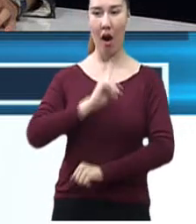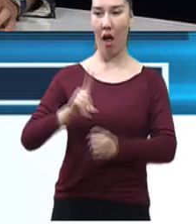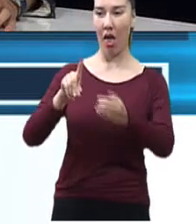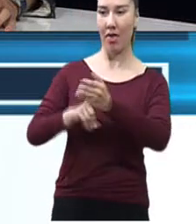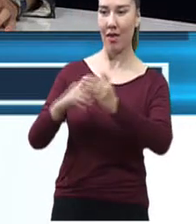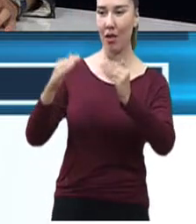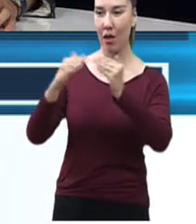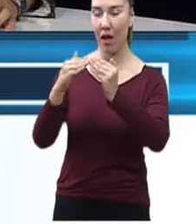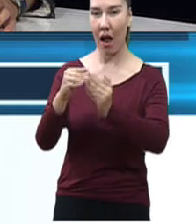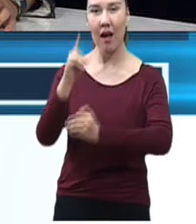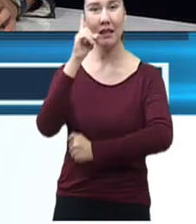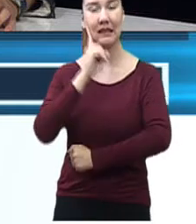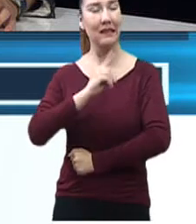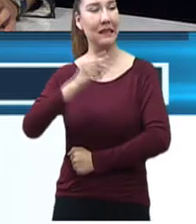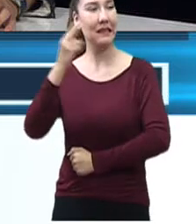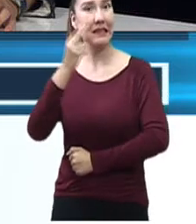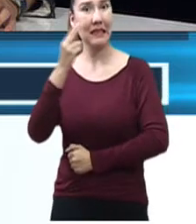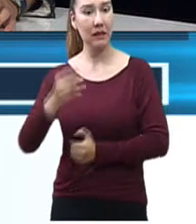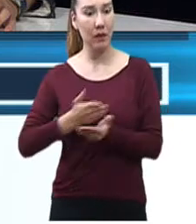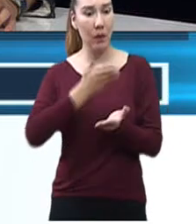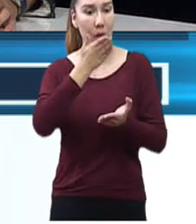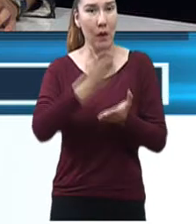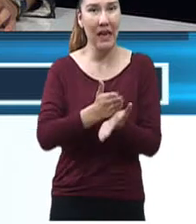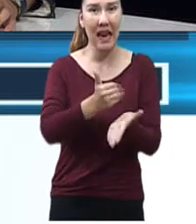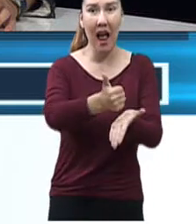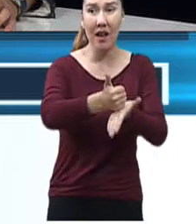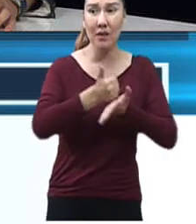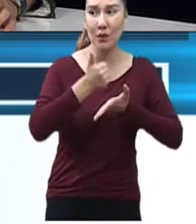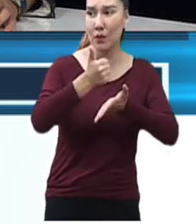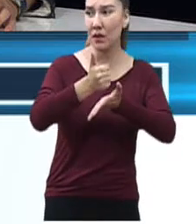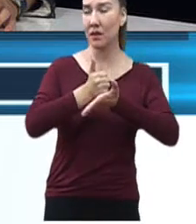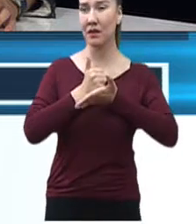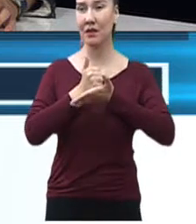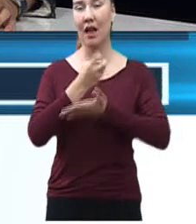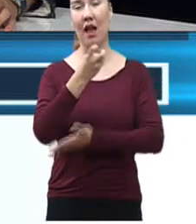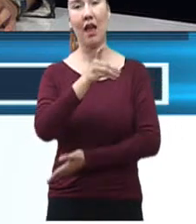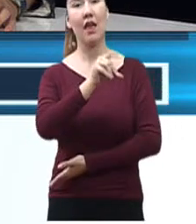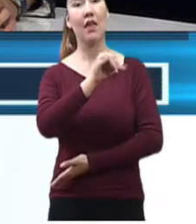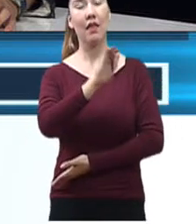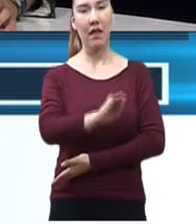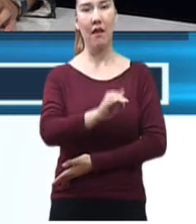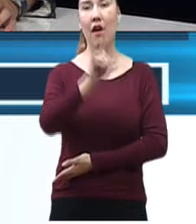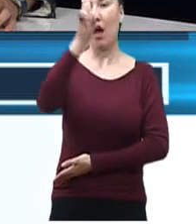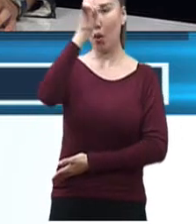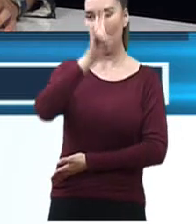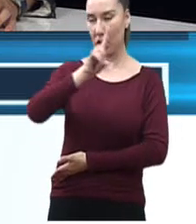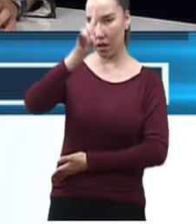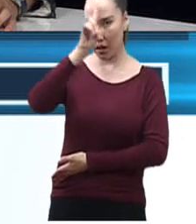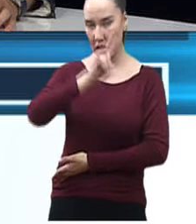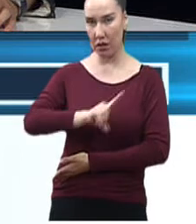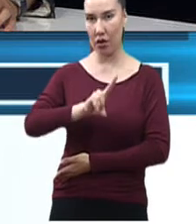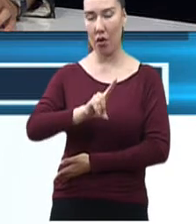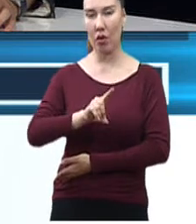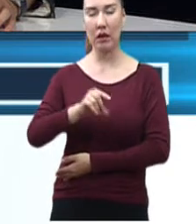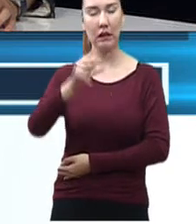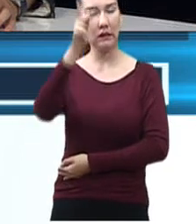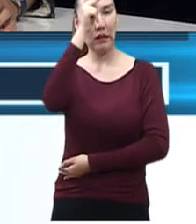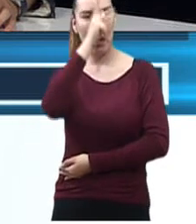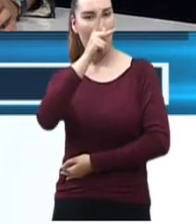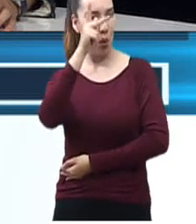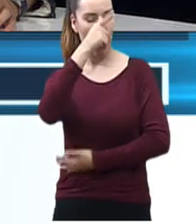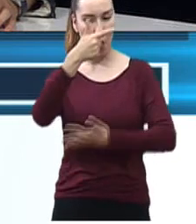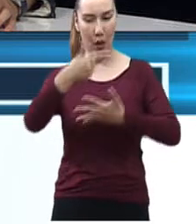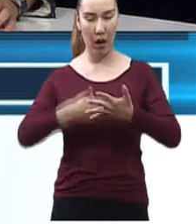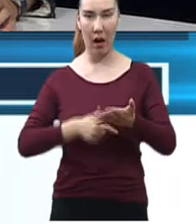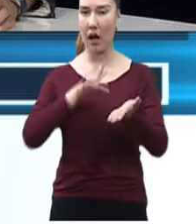ayuda. Y, pues, bueno, el DIF Municipal, pues, está para otorgarles asesoría jurídica y asesoría psicológica. Entonces, hemos